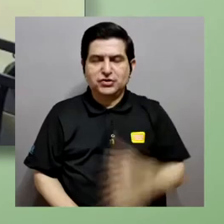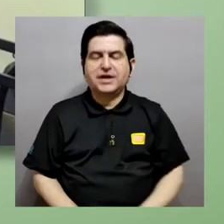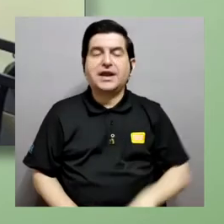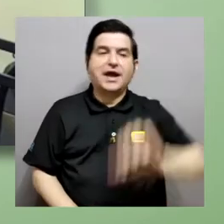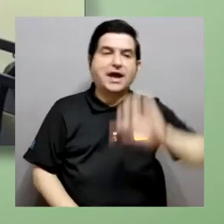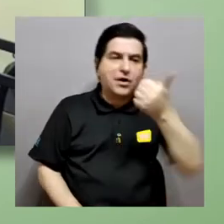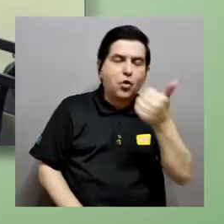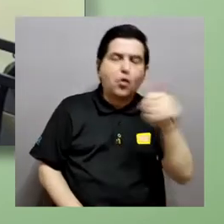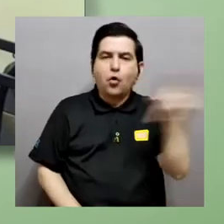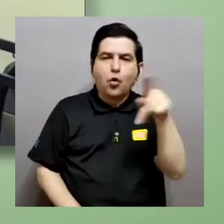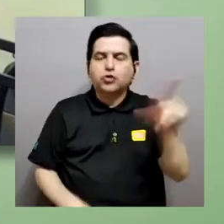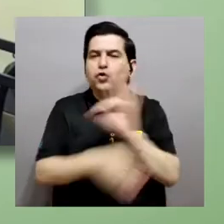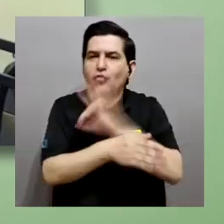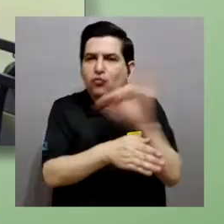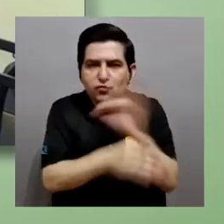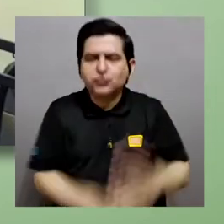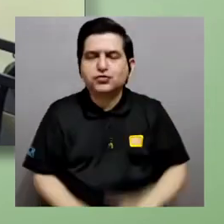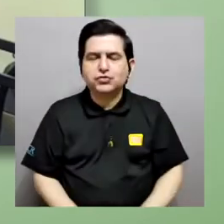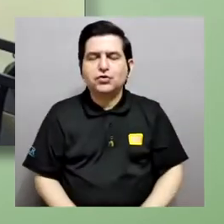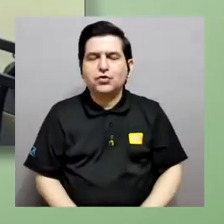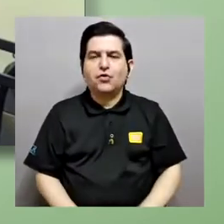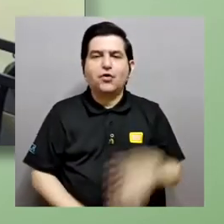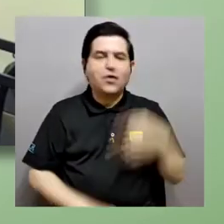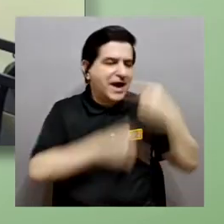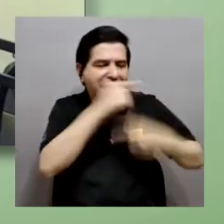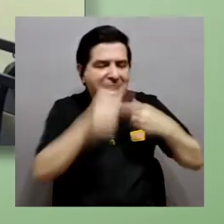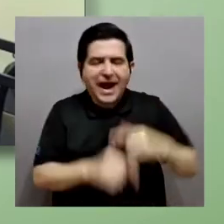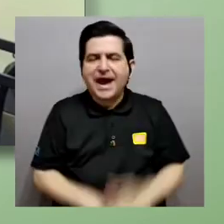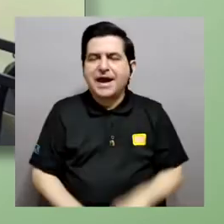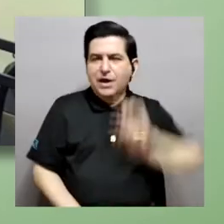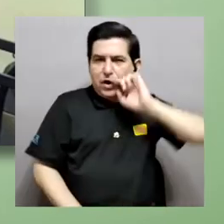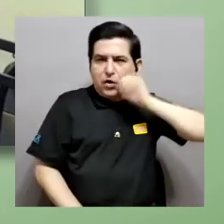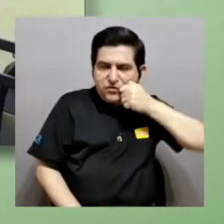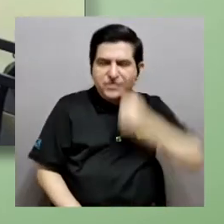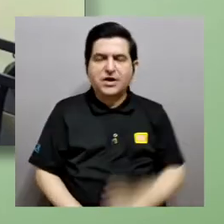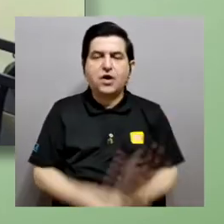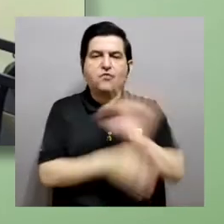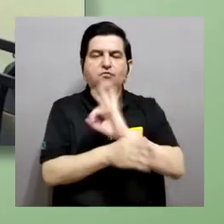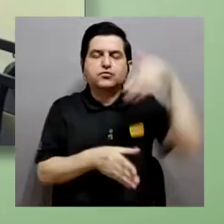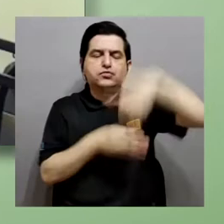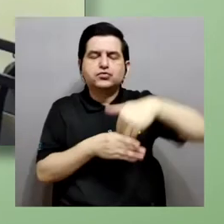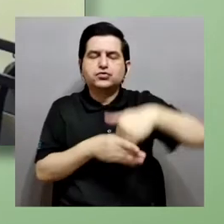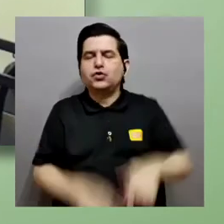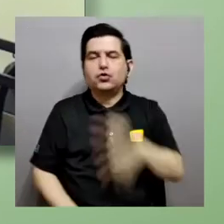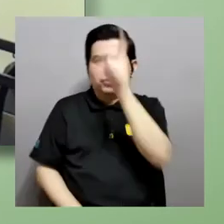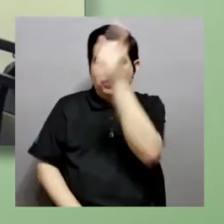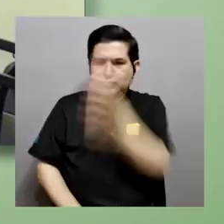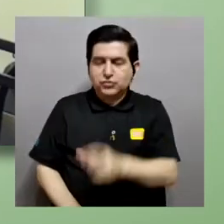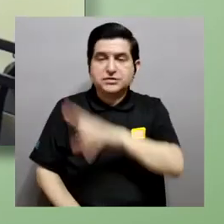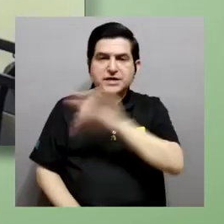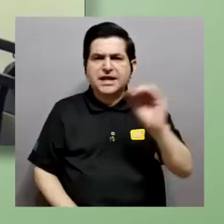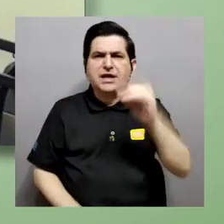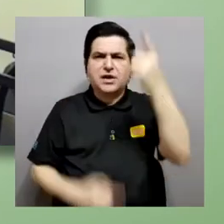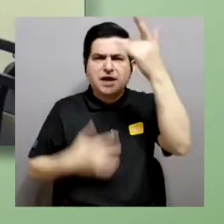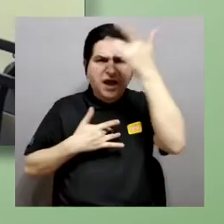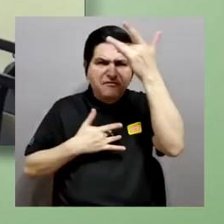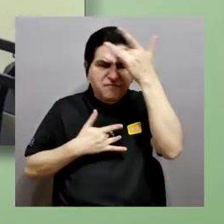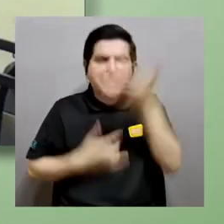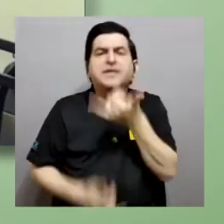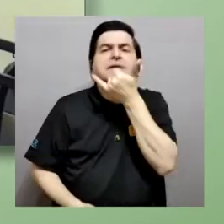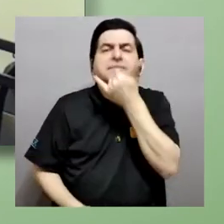qué otras proteínas funcionan, qué gen la codifica, qué función tiene dentro de un organismo y si es una enfermedad.